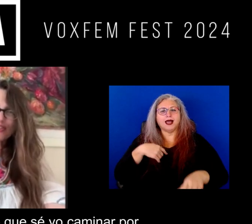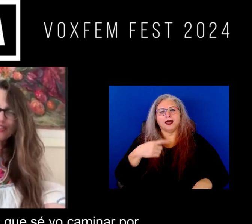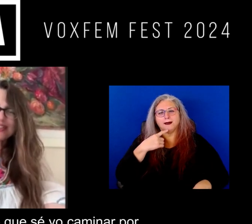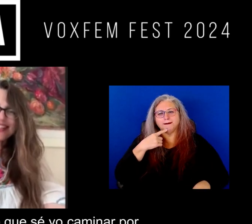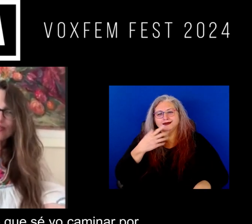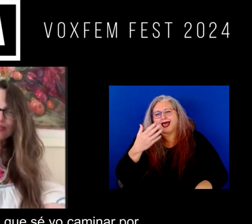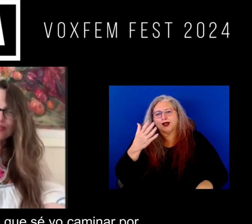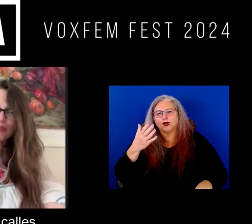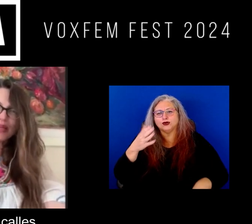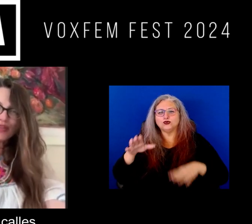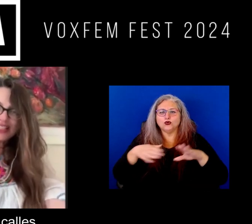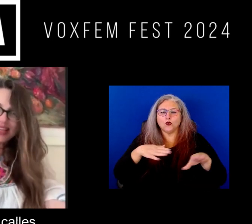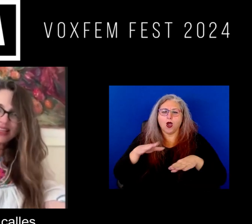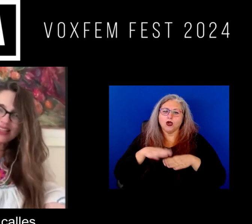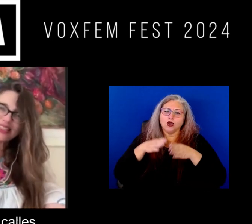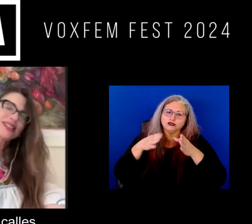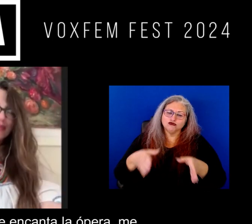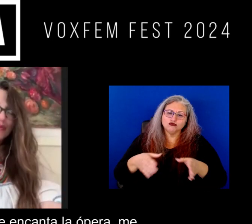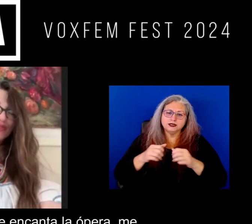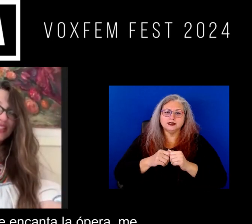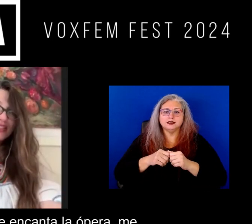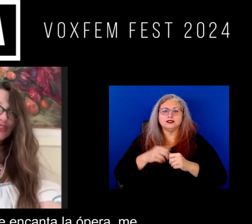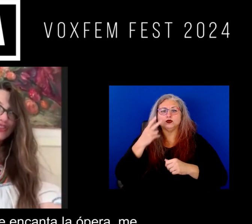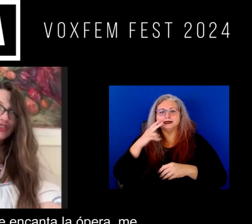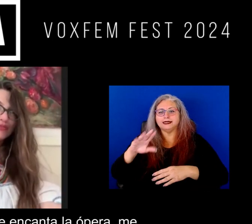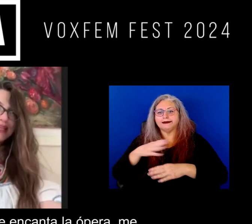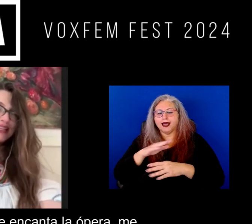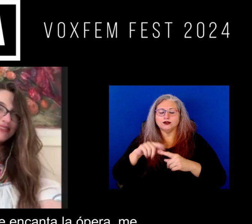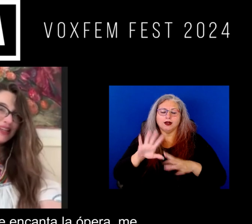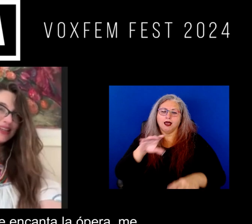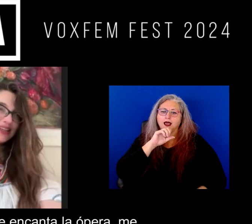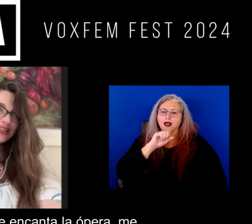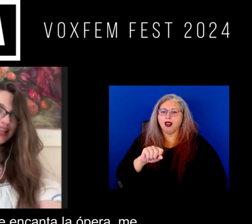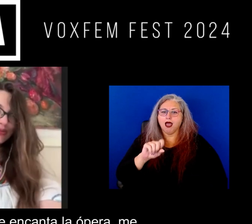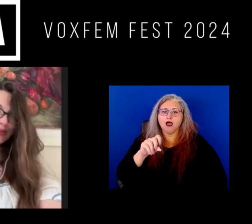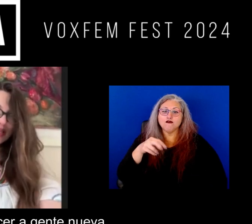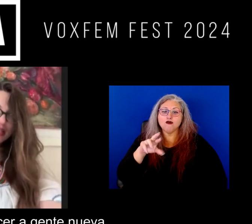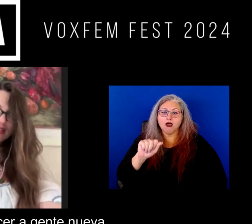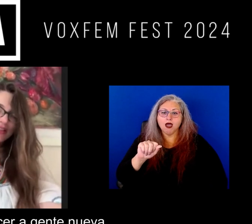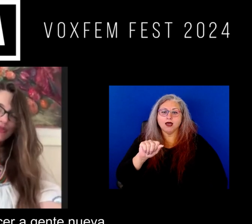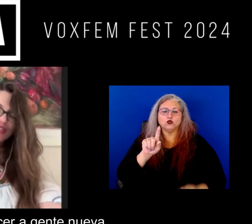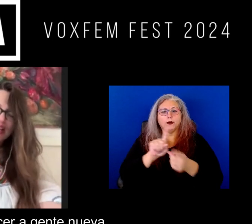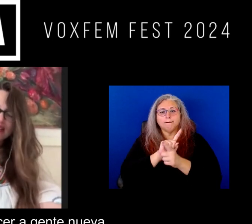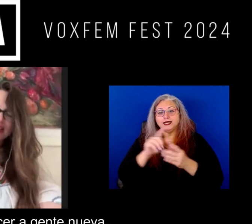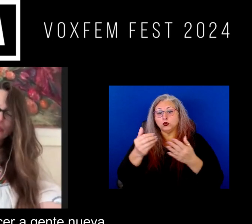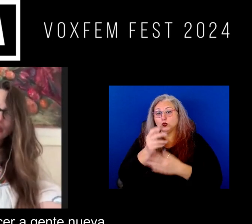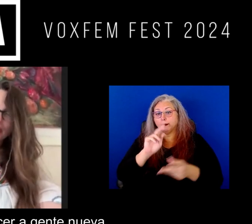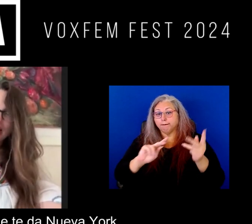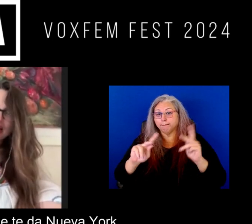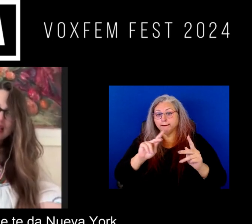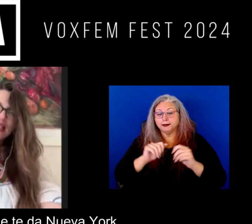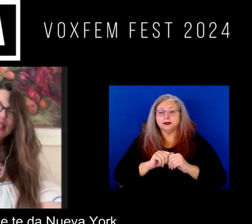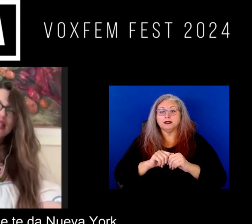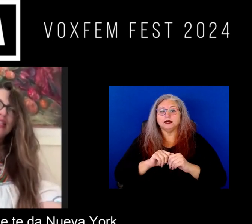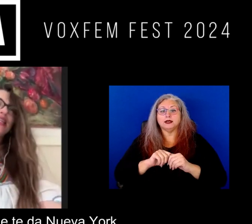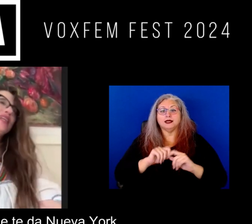extraño qué sé yo caminar por las calles ver un concierto me encanta la ópera me encanta conocer a gente nueva